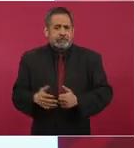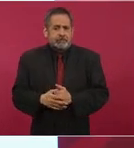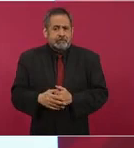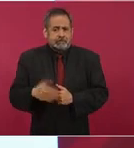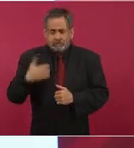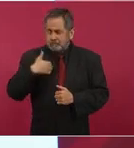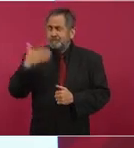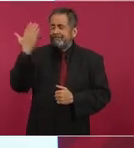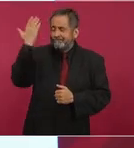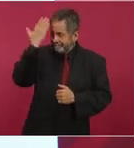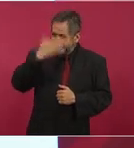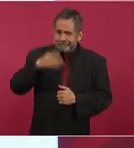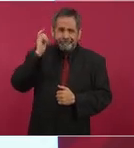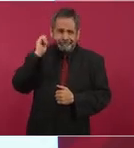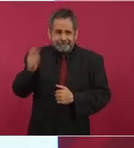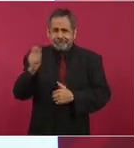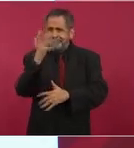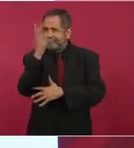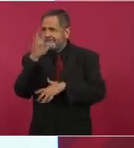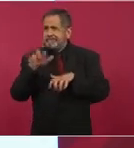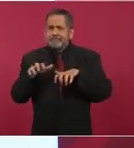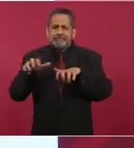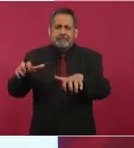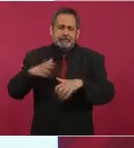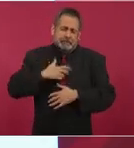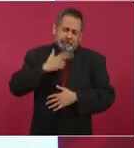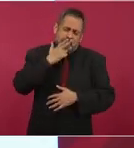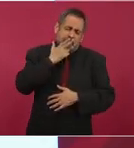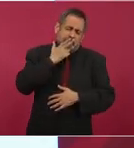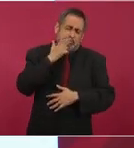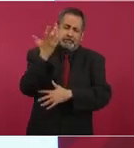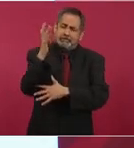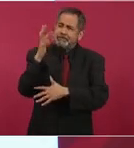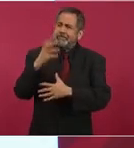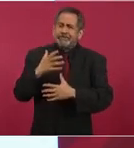sí, lo que son los árboles, amo los árboles.